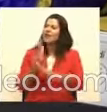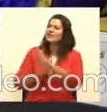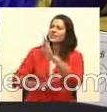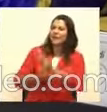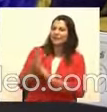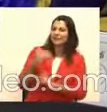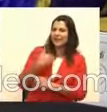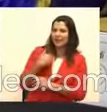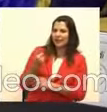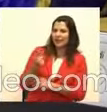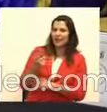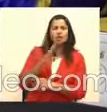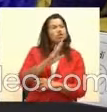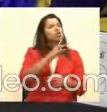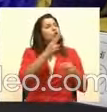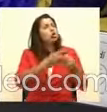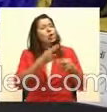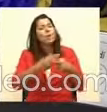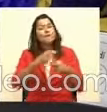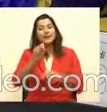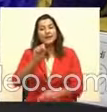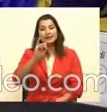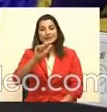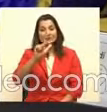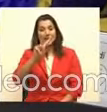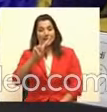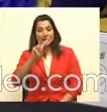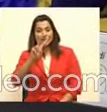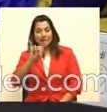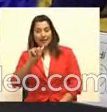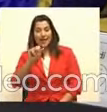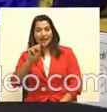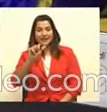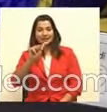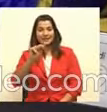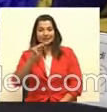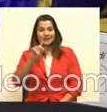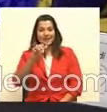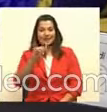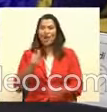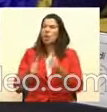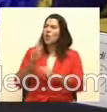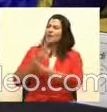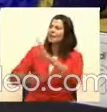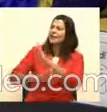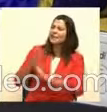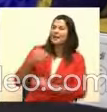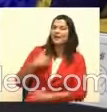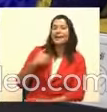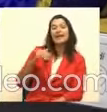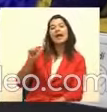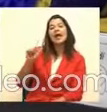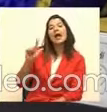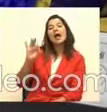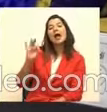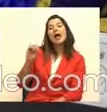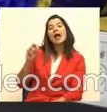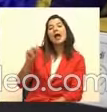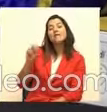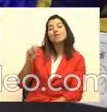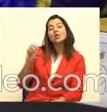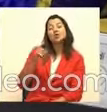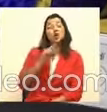¿Cuál es tu nombre? Mi nombre es Silvia Sandí. Silvia Sandí, ok. ¿Cuál es la discapacidad de Luis Alfonso? Alfonso tiene una